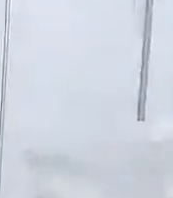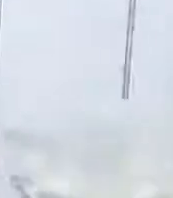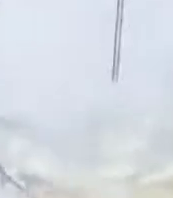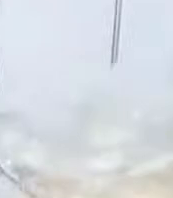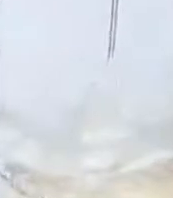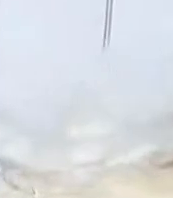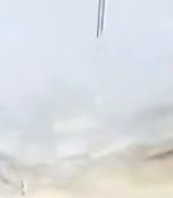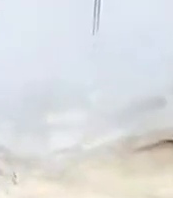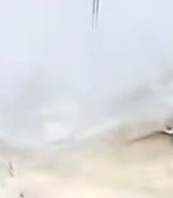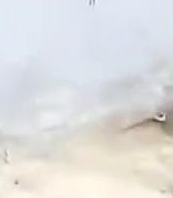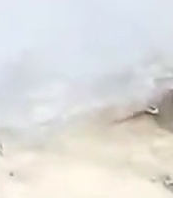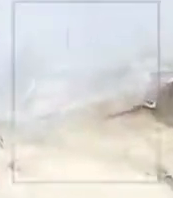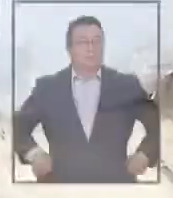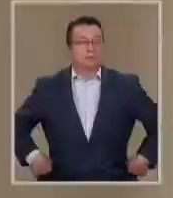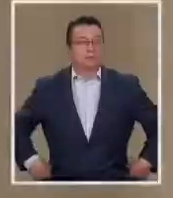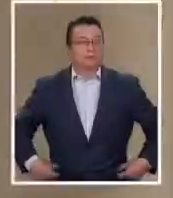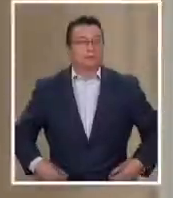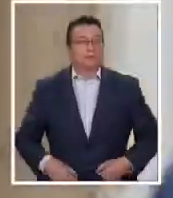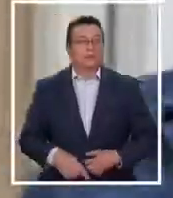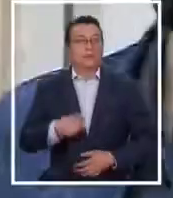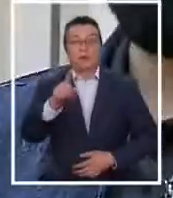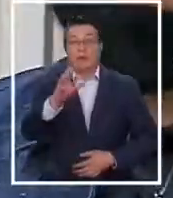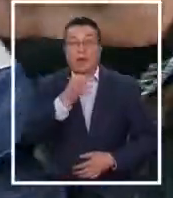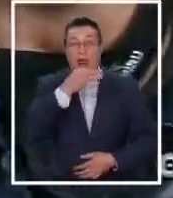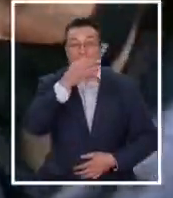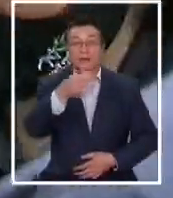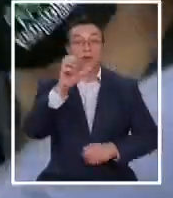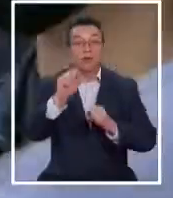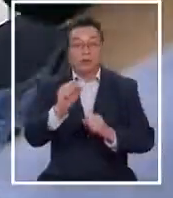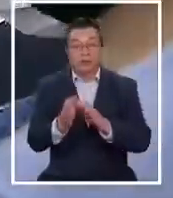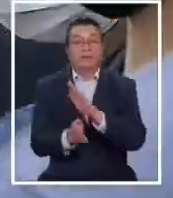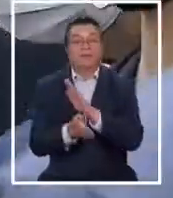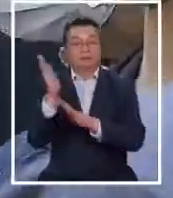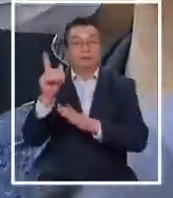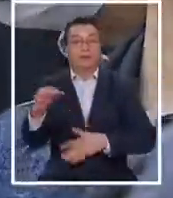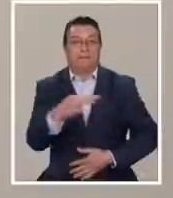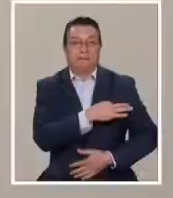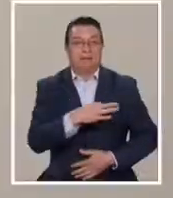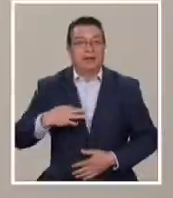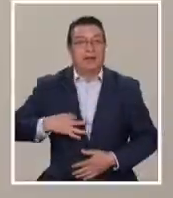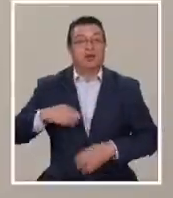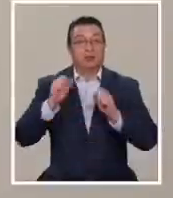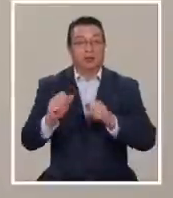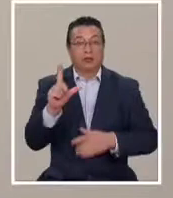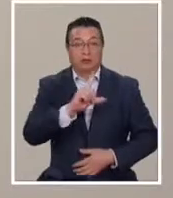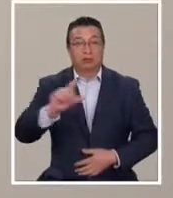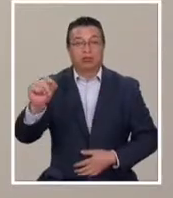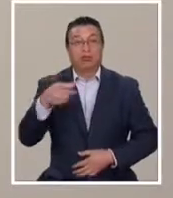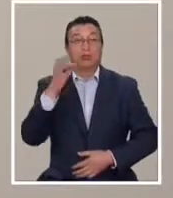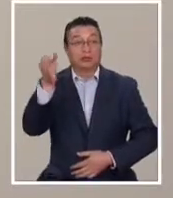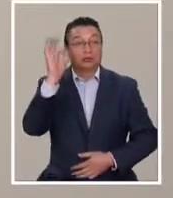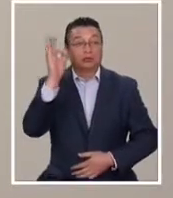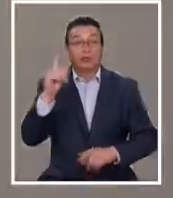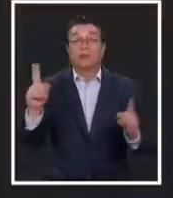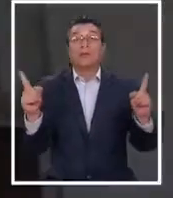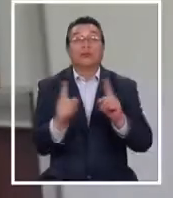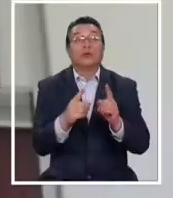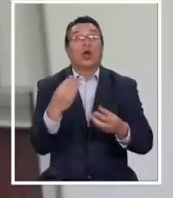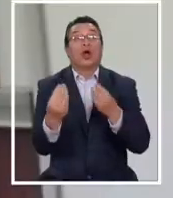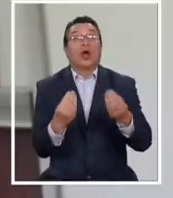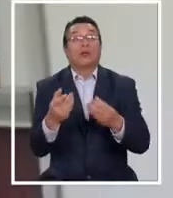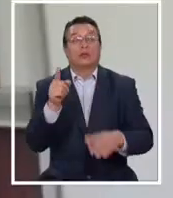esta jornada abandonaría la cartera de trabajo. Una salida inminente y una sesión que concluyó de esta manera.